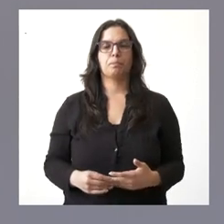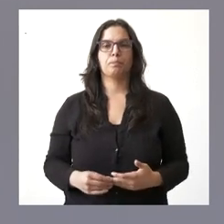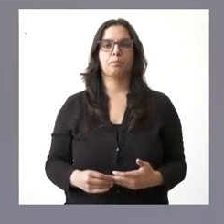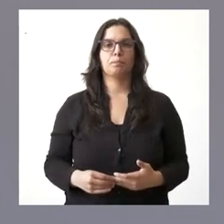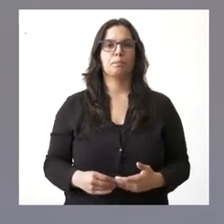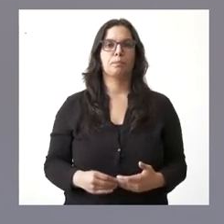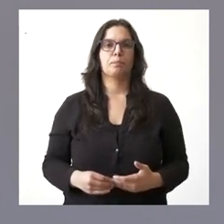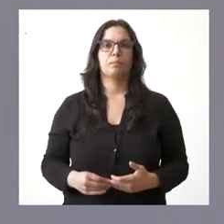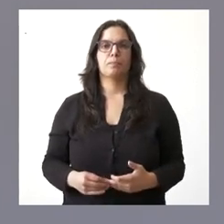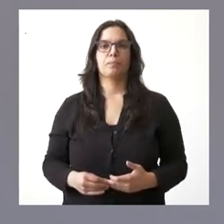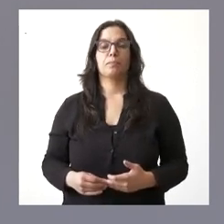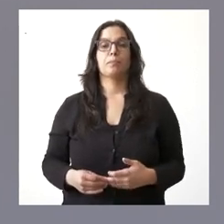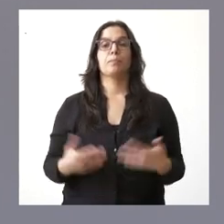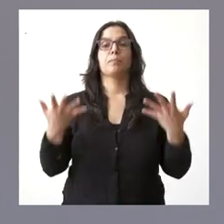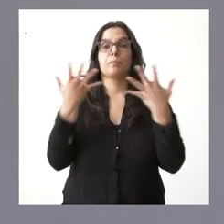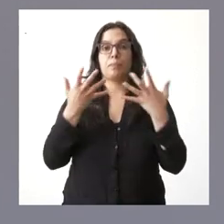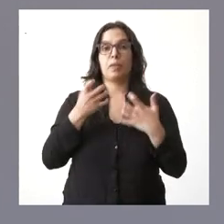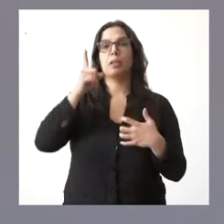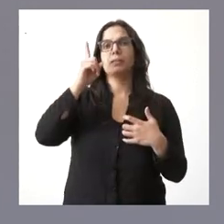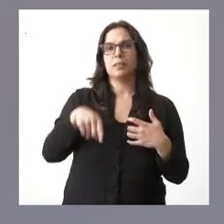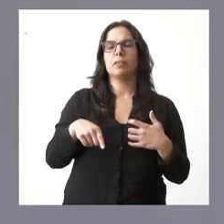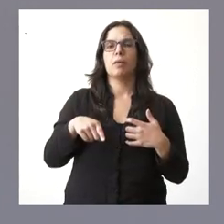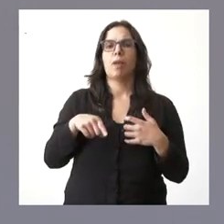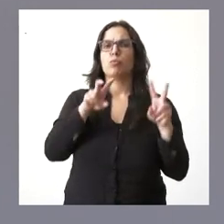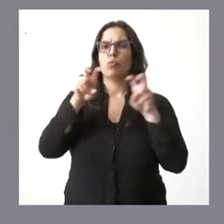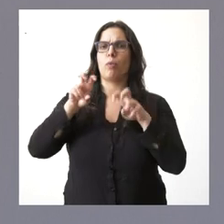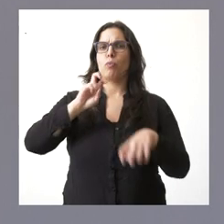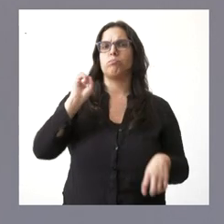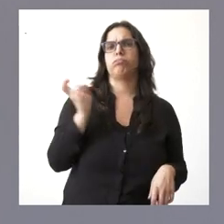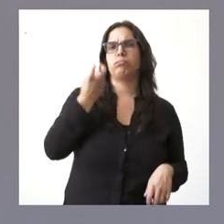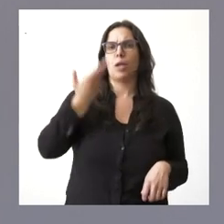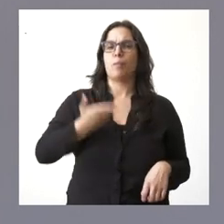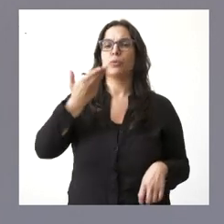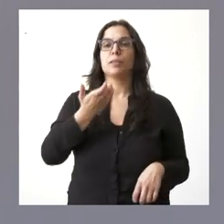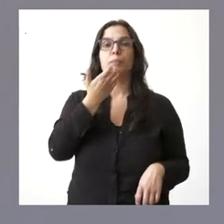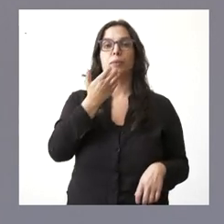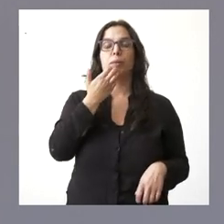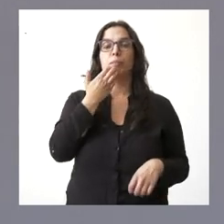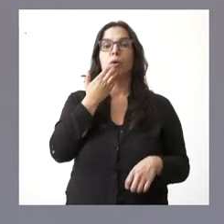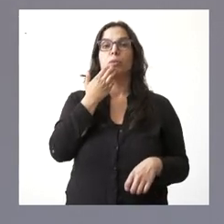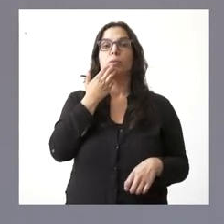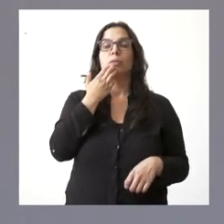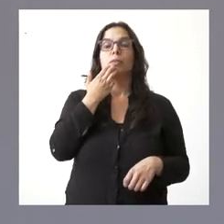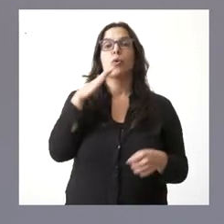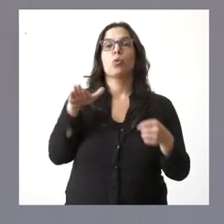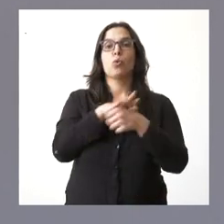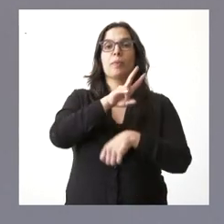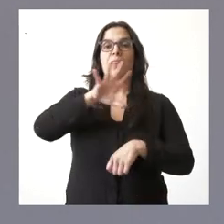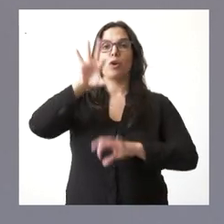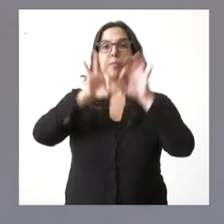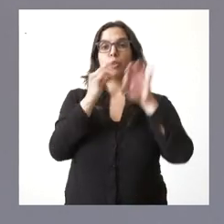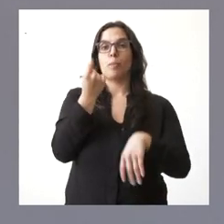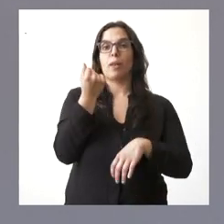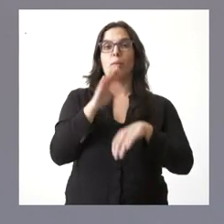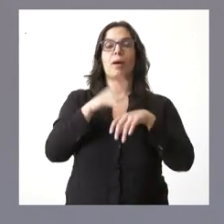El texto recoge también otras importantes novedades, como la exención del pago del 25% de los precios establecidos para el